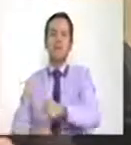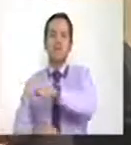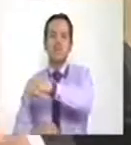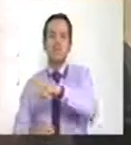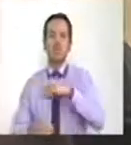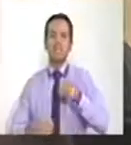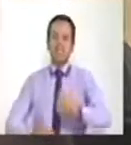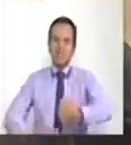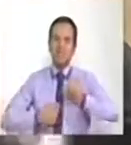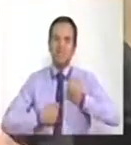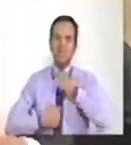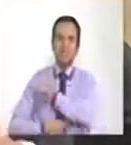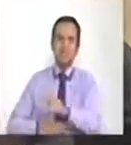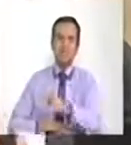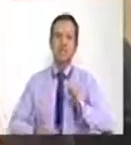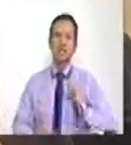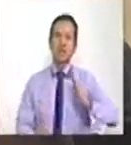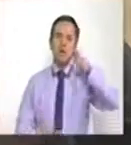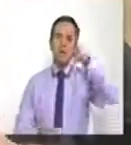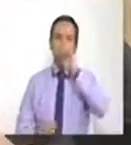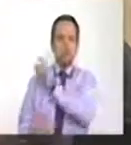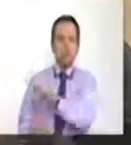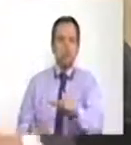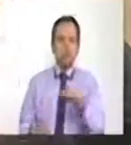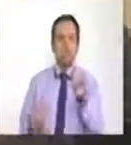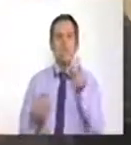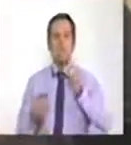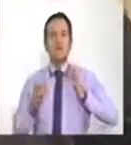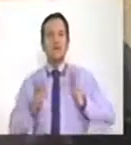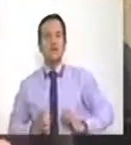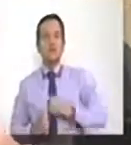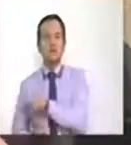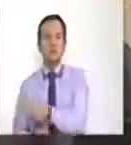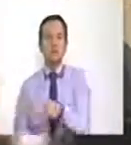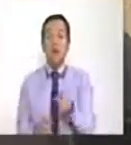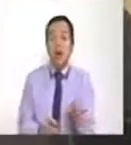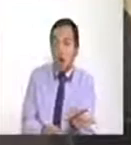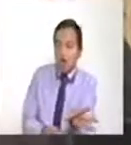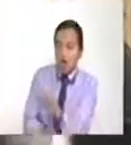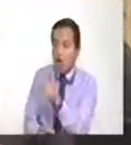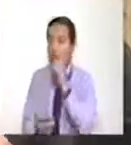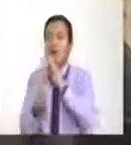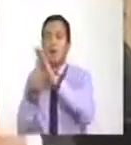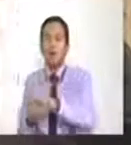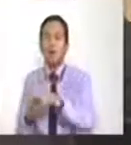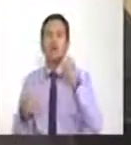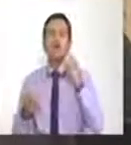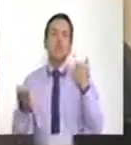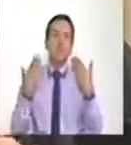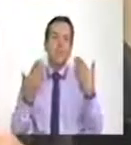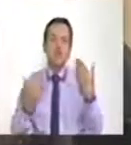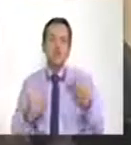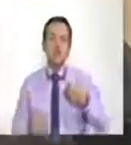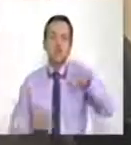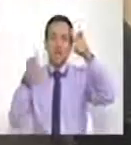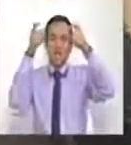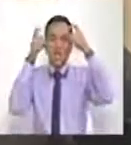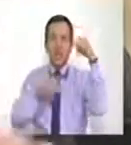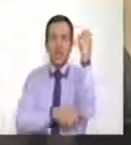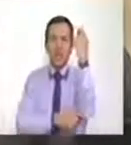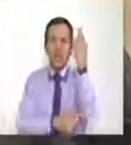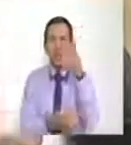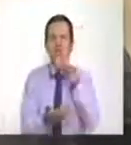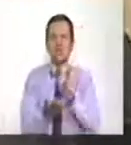soldados, a nuestros policías, a los civiles, a los más vulnerables, a los campesinos, a los ganaderos, a los